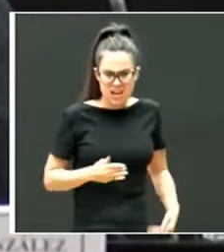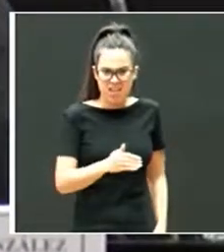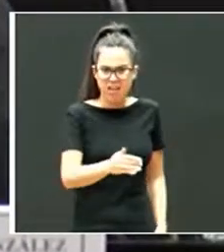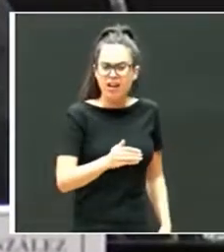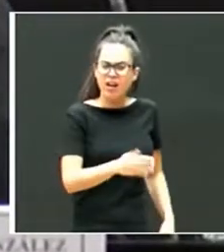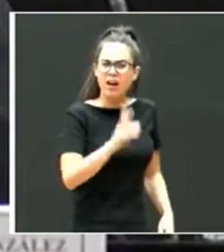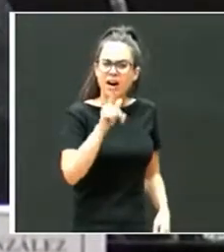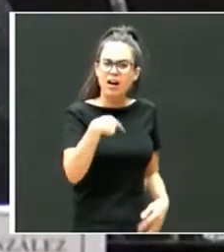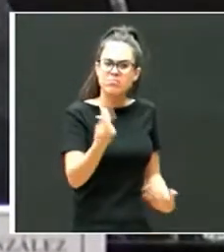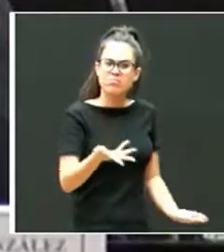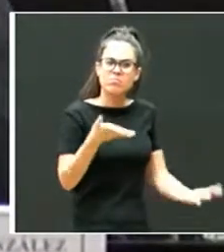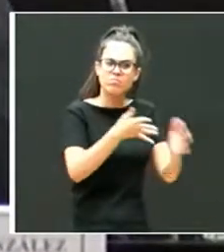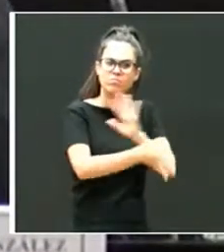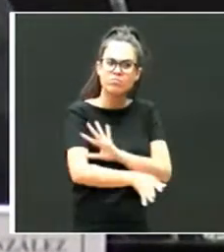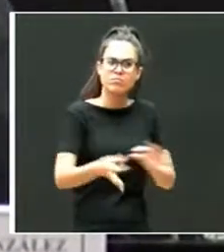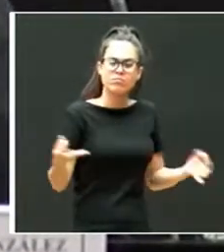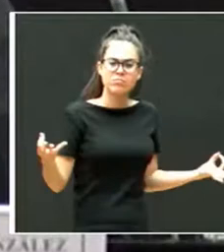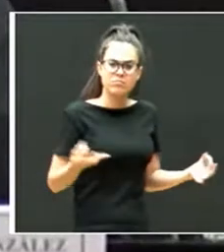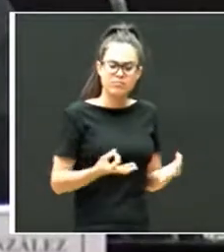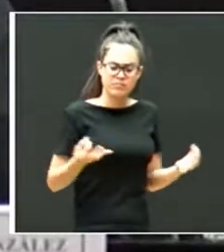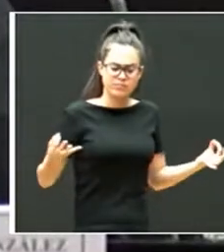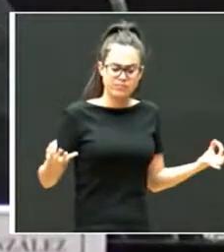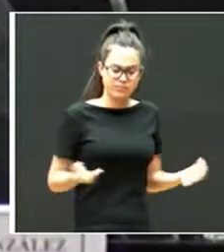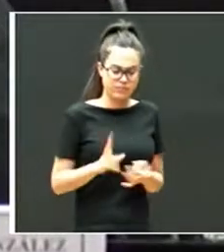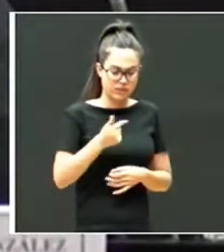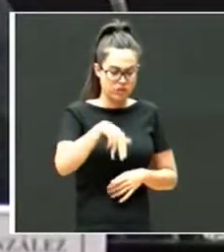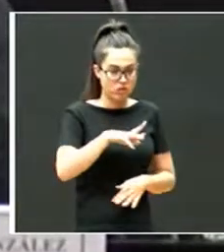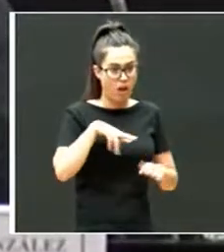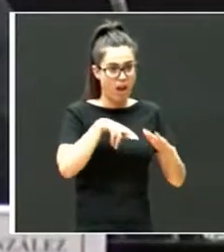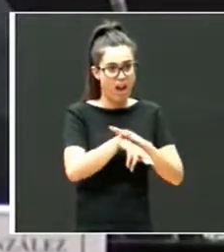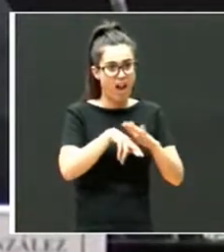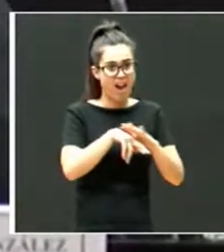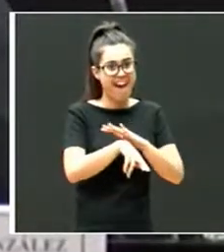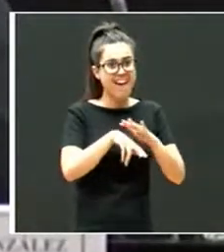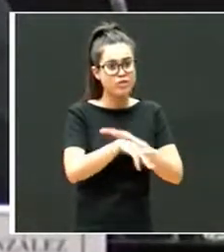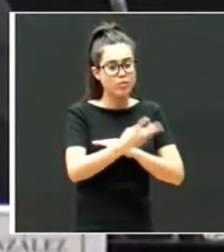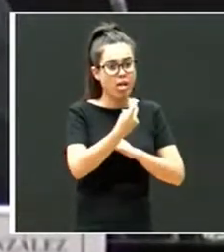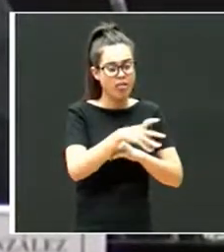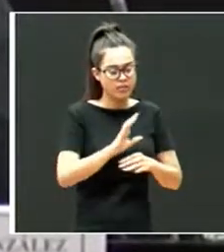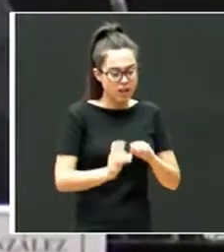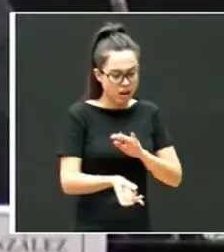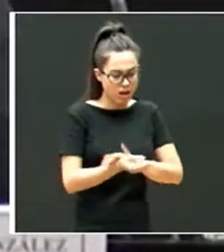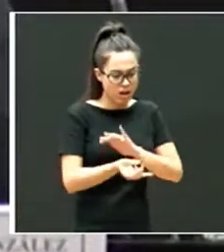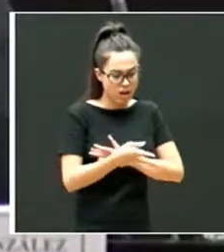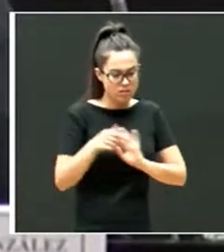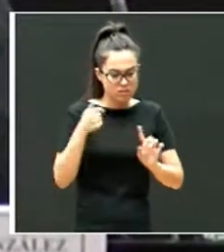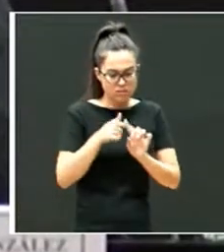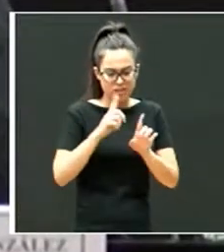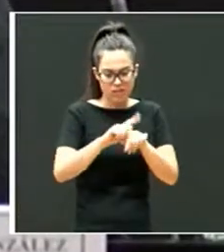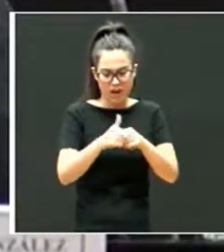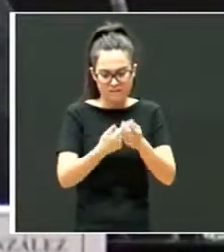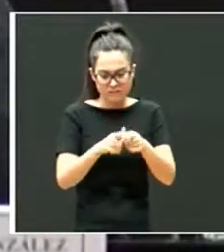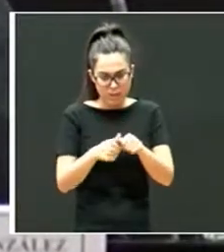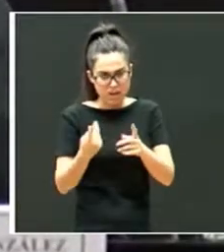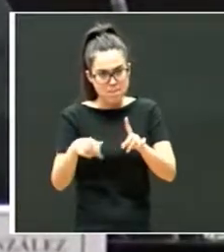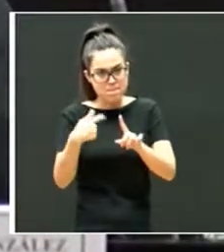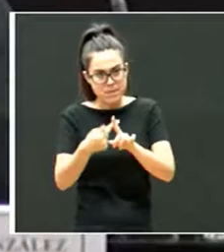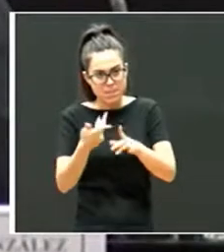a la hora de plantear recursos para poder atender a las necesidades de estos niños, de estas niñas y de las familias que les adoptaban.